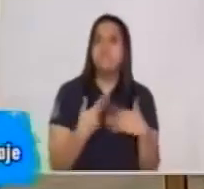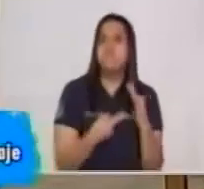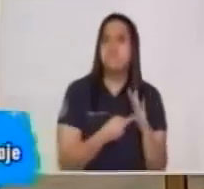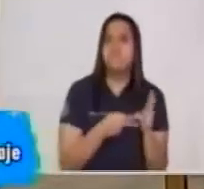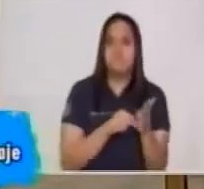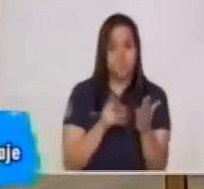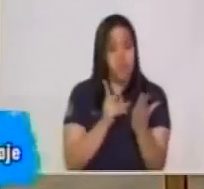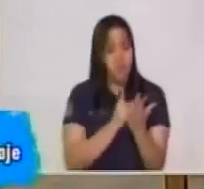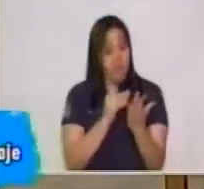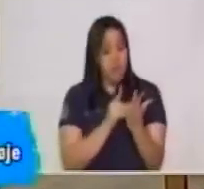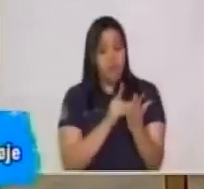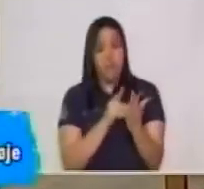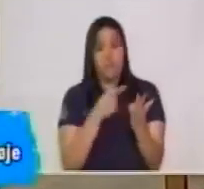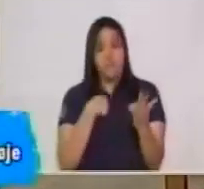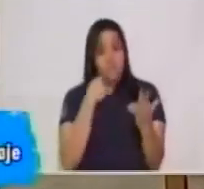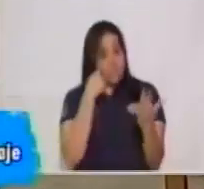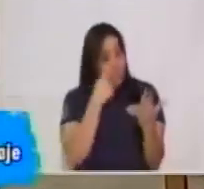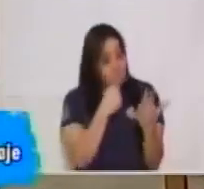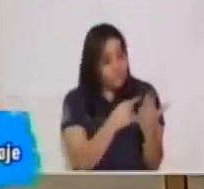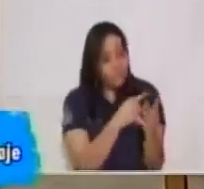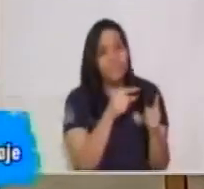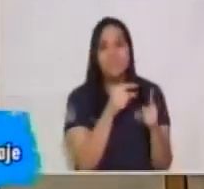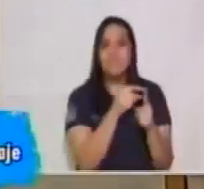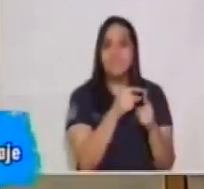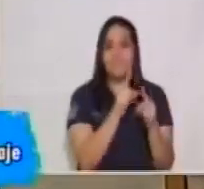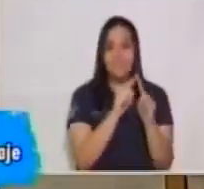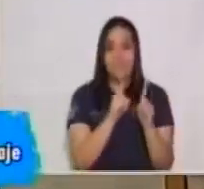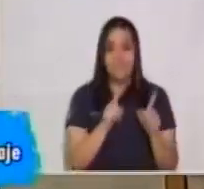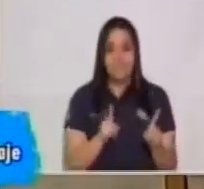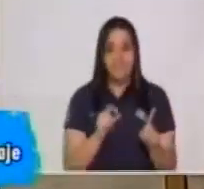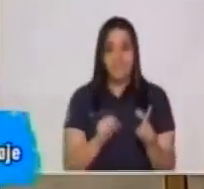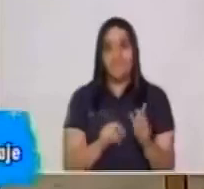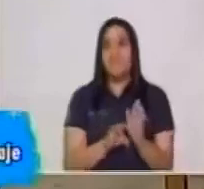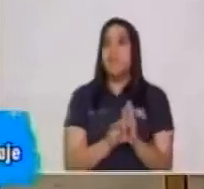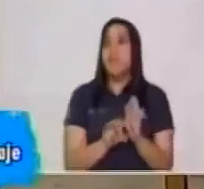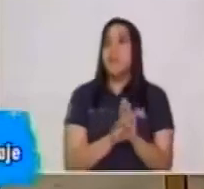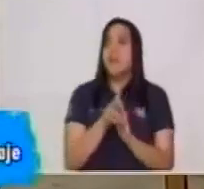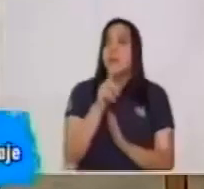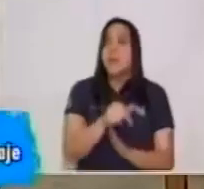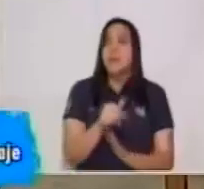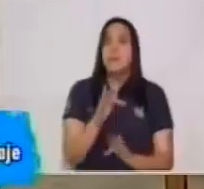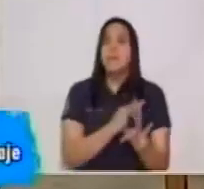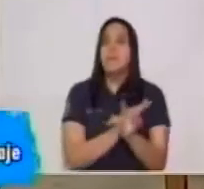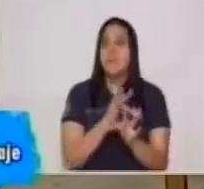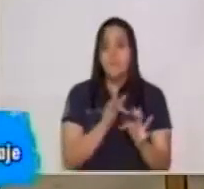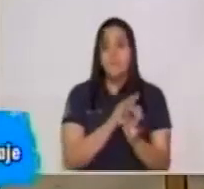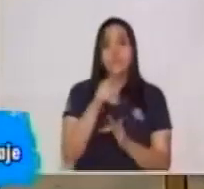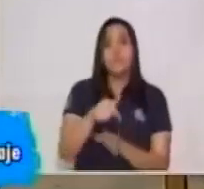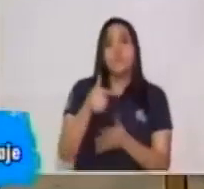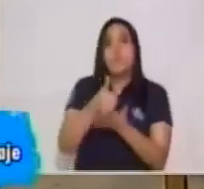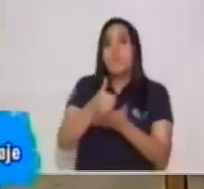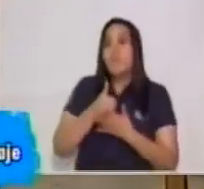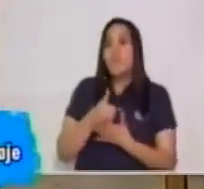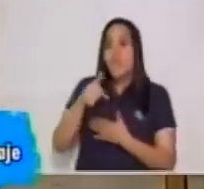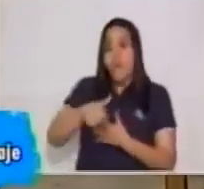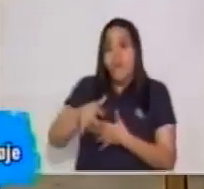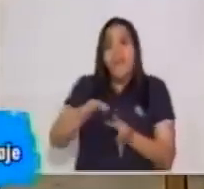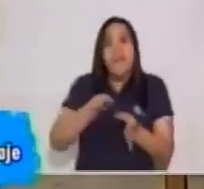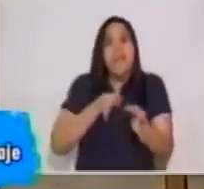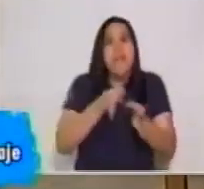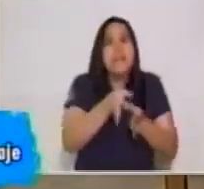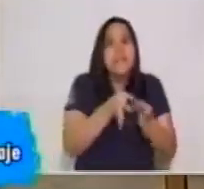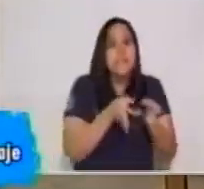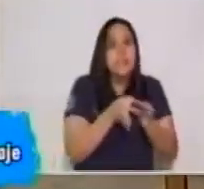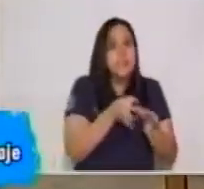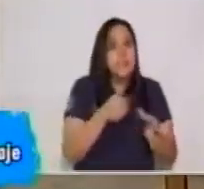Te ayudan a encontrar el sentido o el significado de las palabras. Entonces esta función lo que nos ayuda es a explicar o referir al